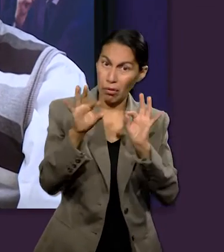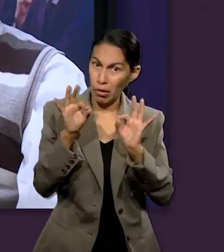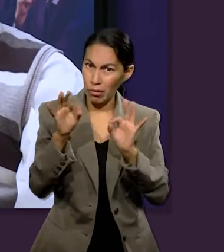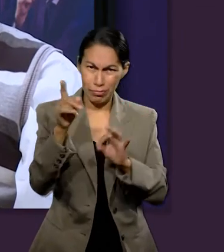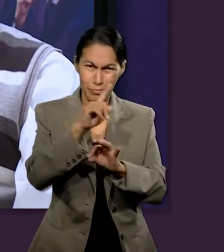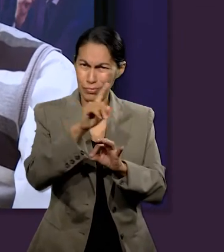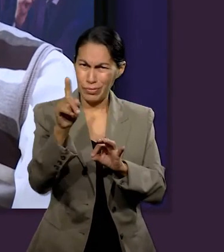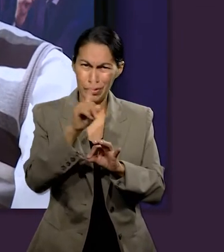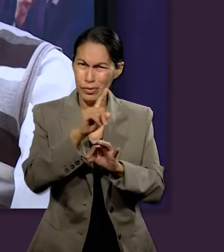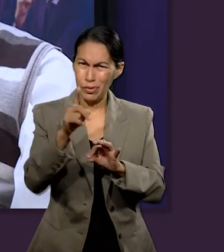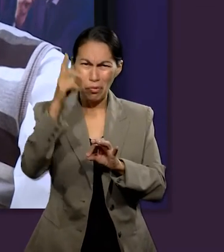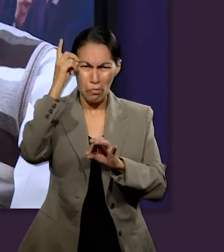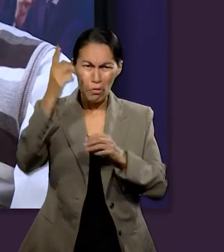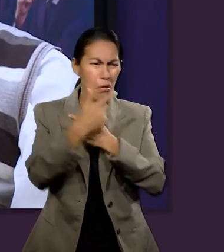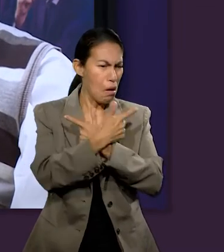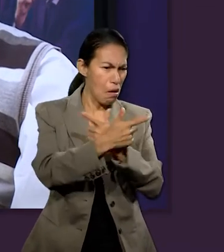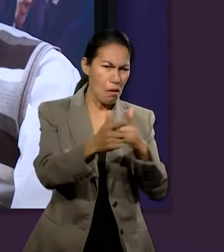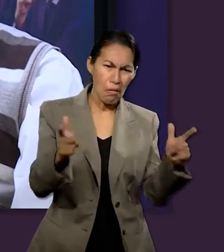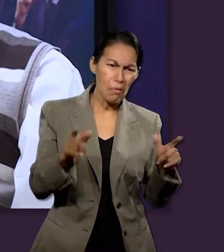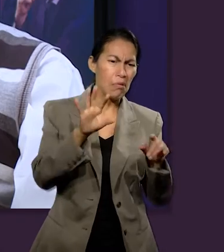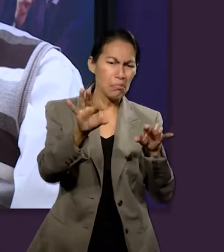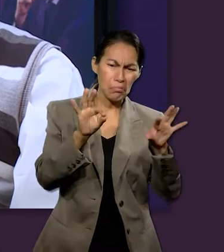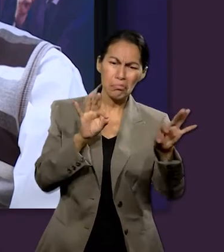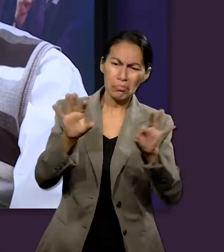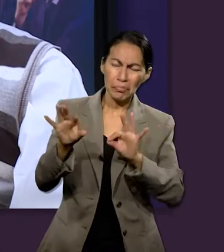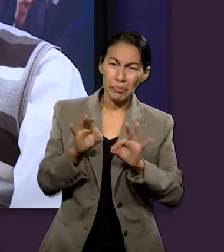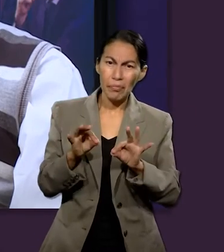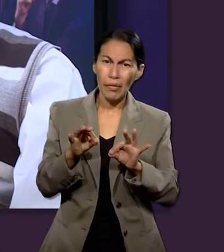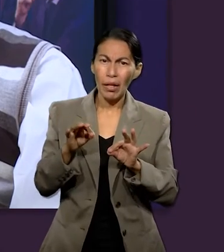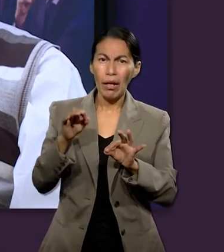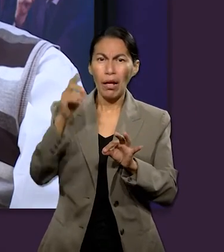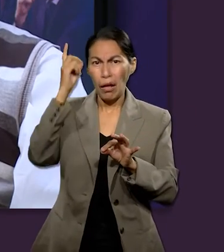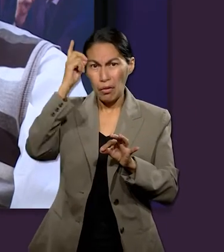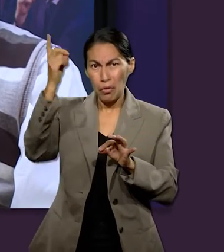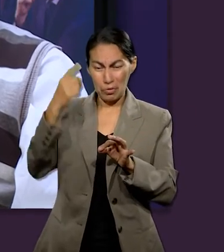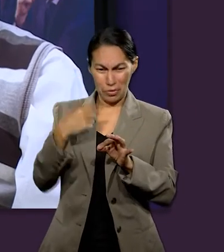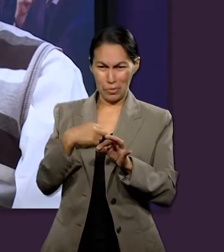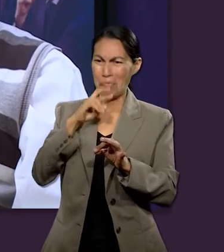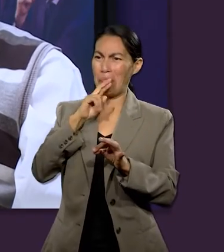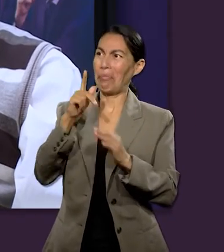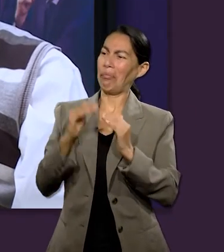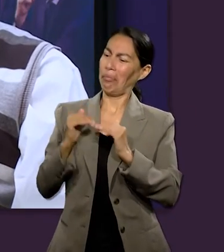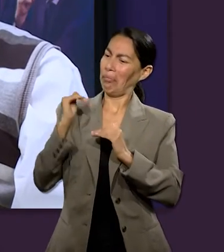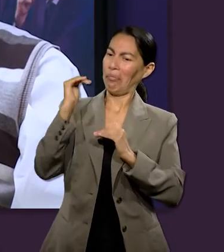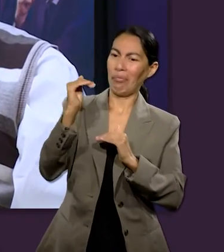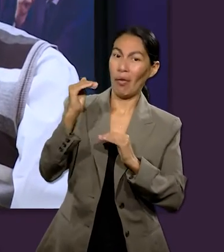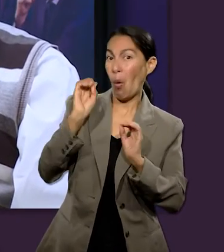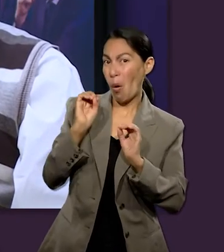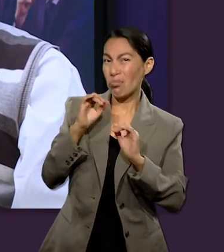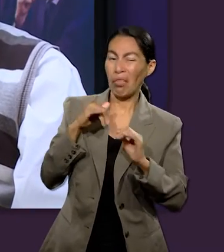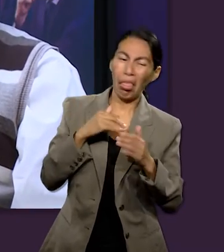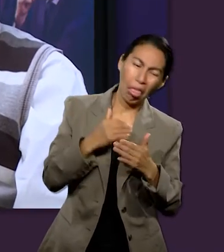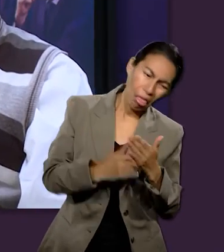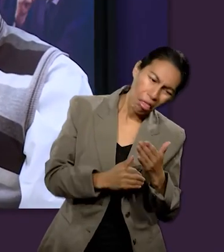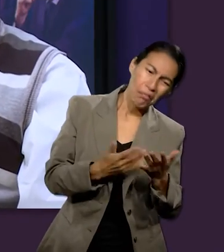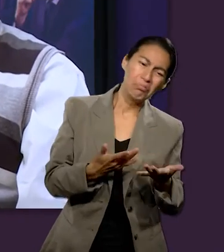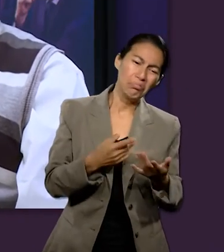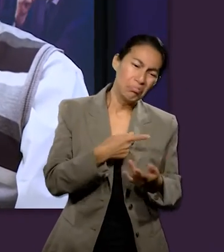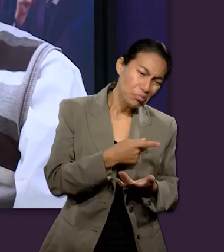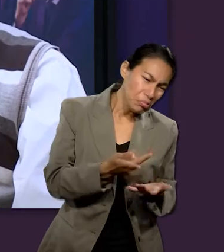mejor de lo mejor, porque para Dios nuestras mejoras o